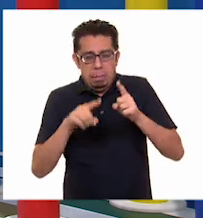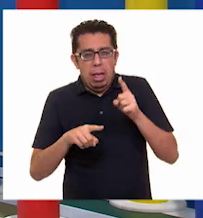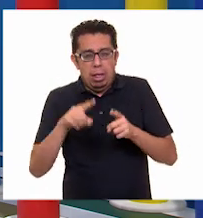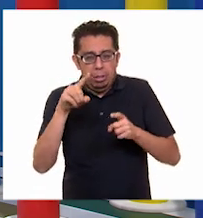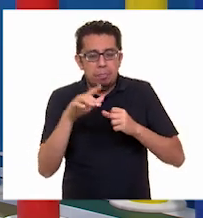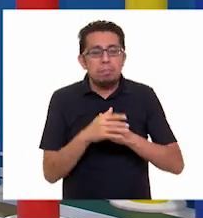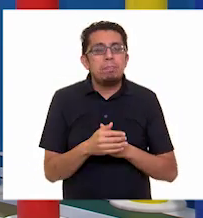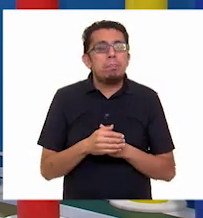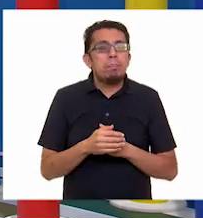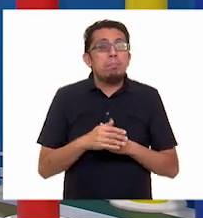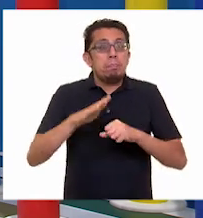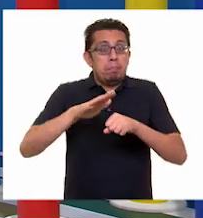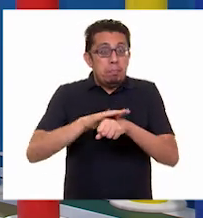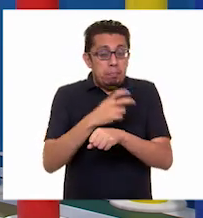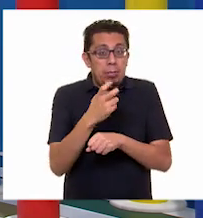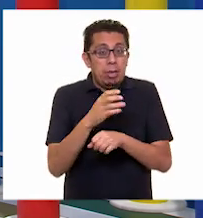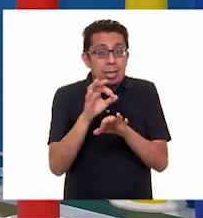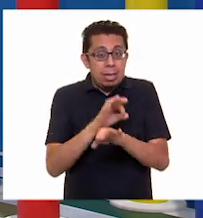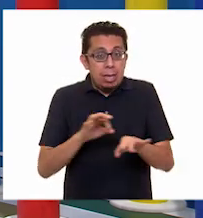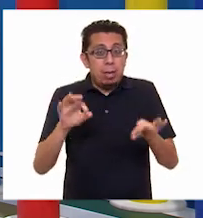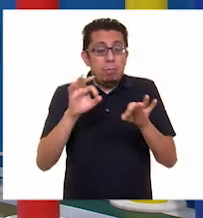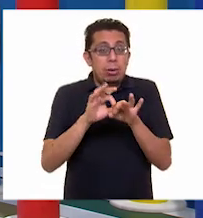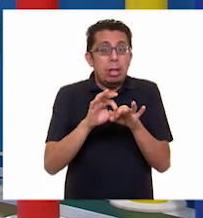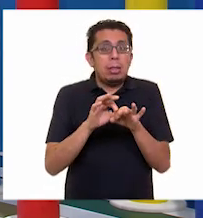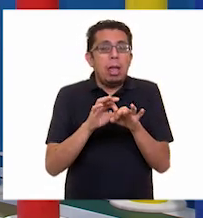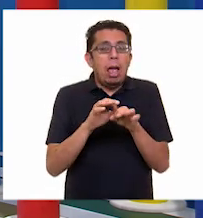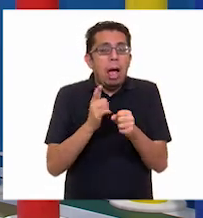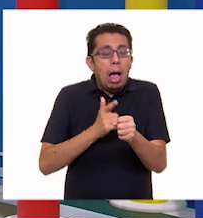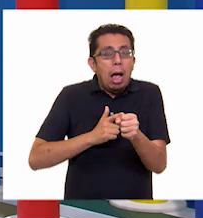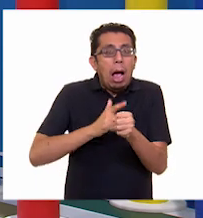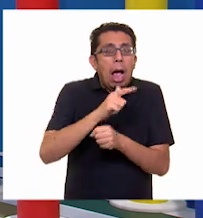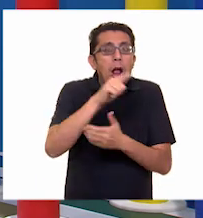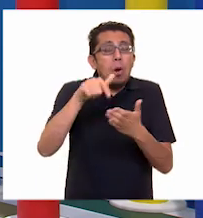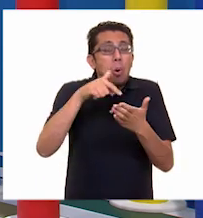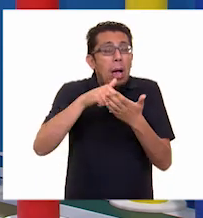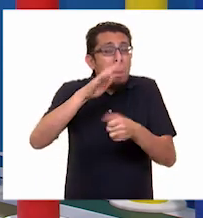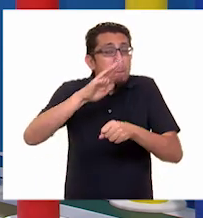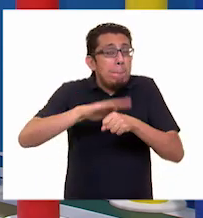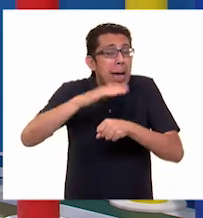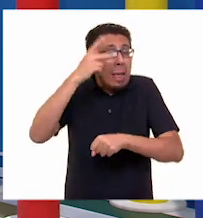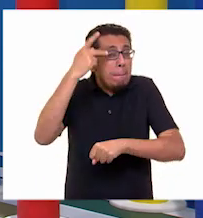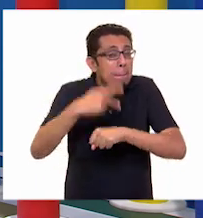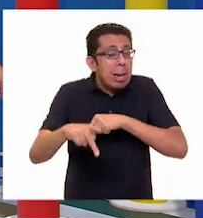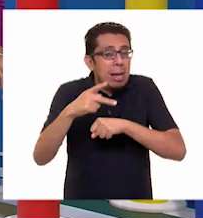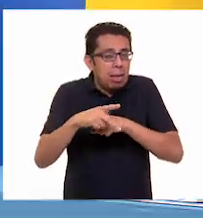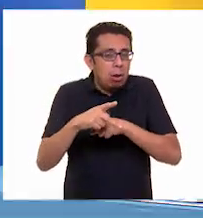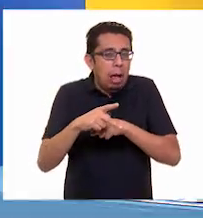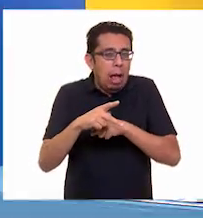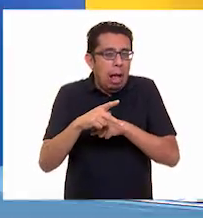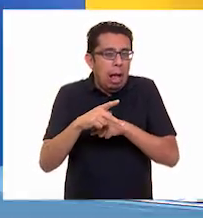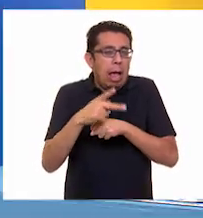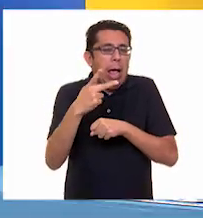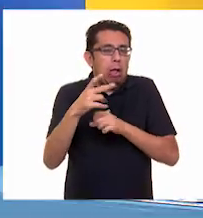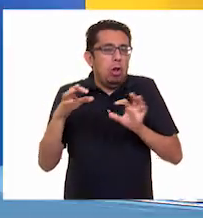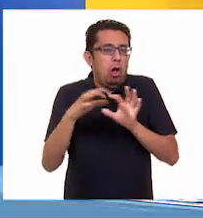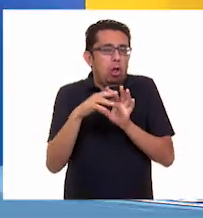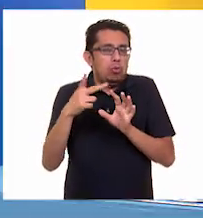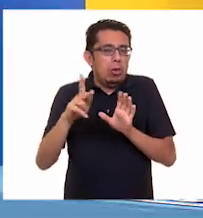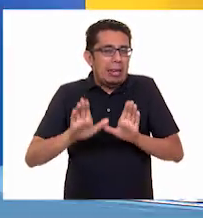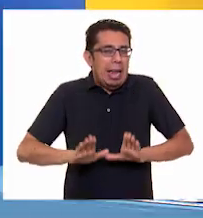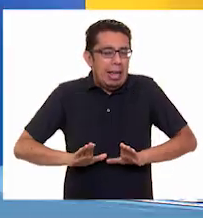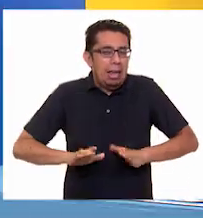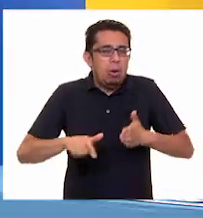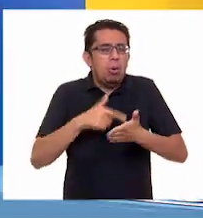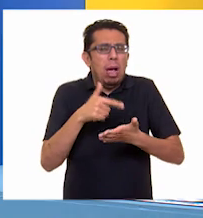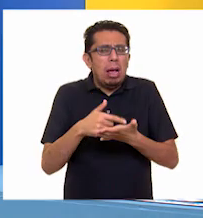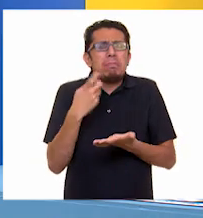es importante que analicemos las zonas de riesgo de acuerdo con las características de cada lugar. ¿Y cómo le haremos para